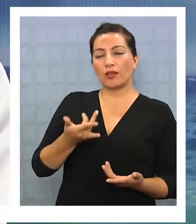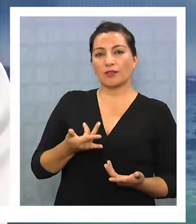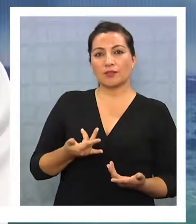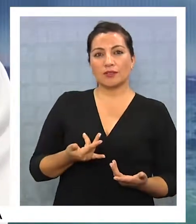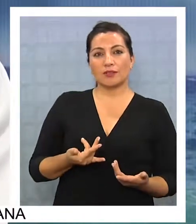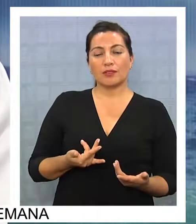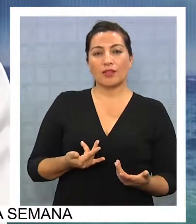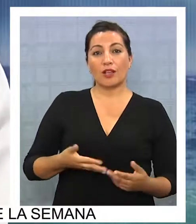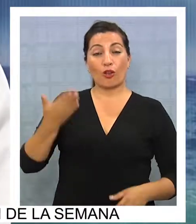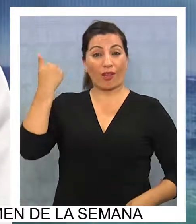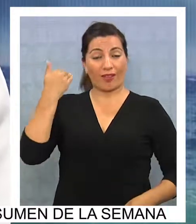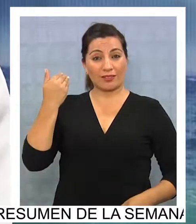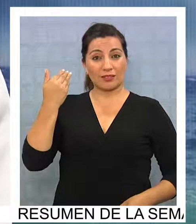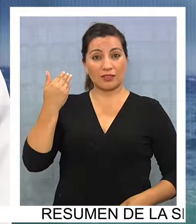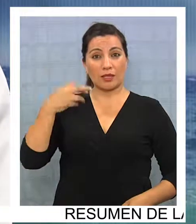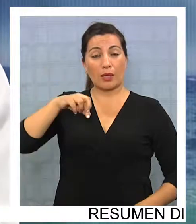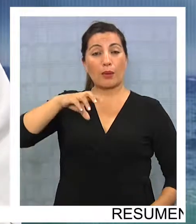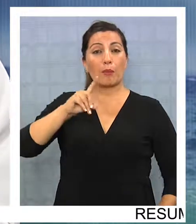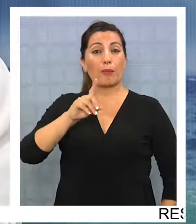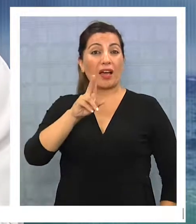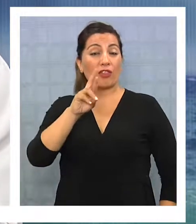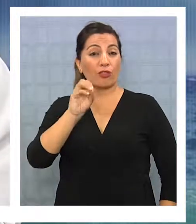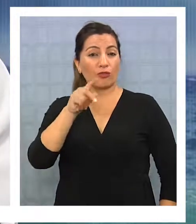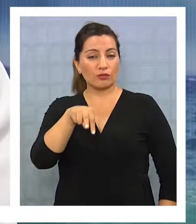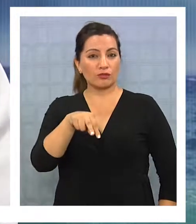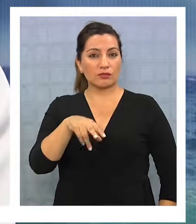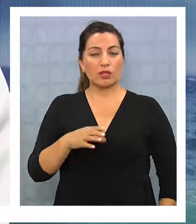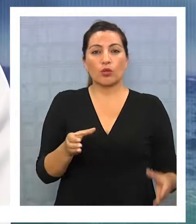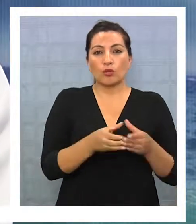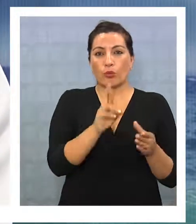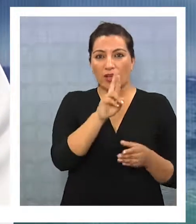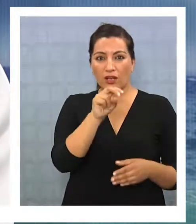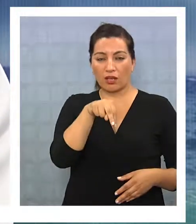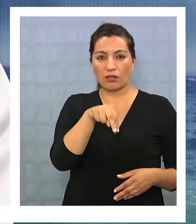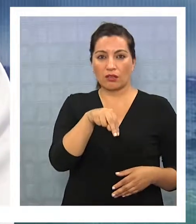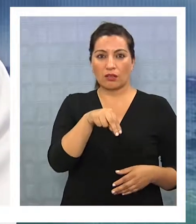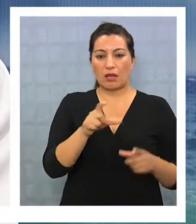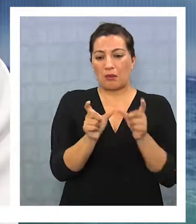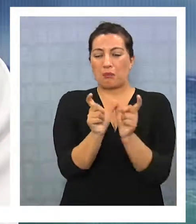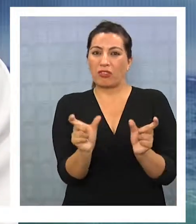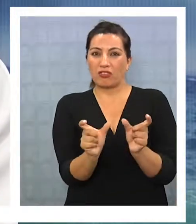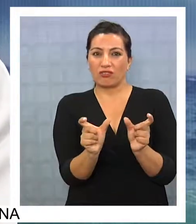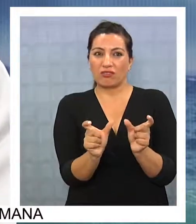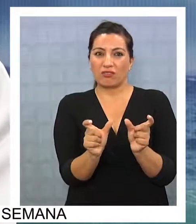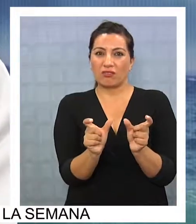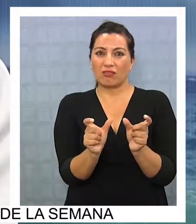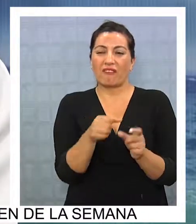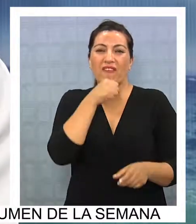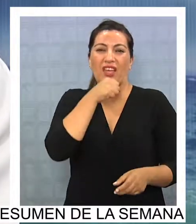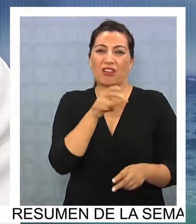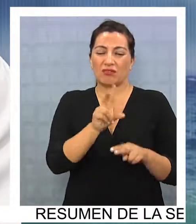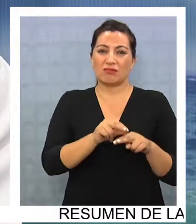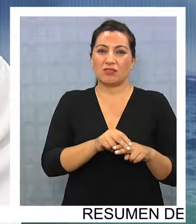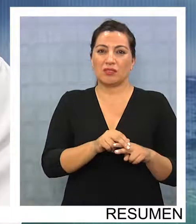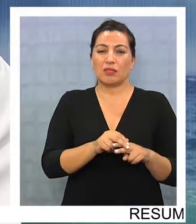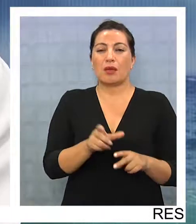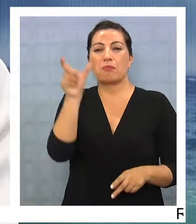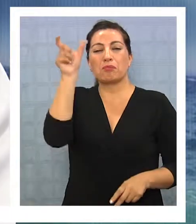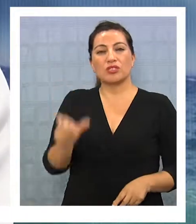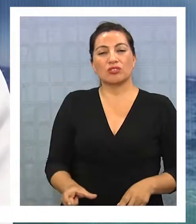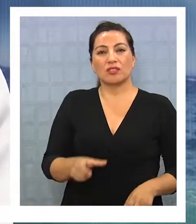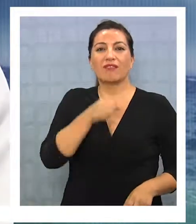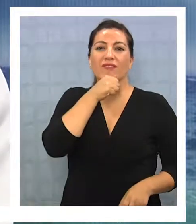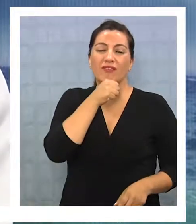de ellos era porque el padrón electoral que teníamos nosotros, hablando como Renovación Nacional, era un padrón que era muy avejentado. Personas muy